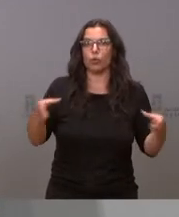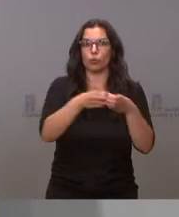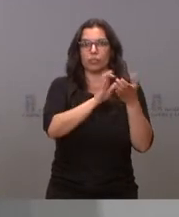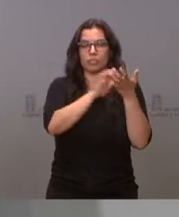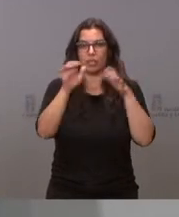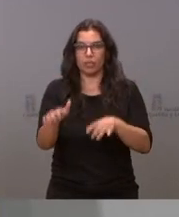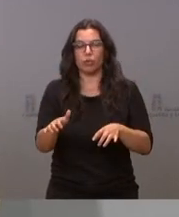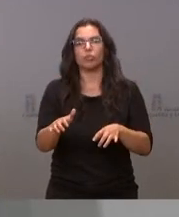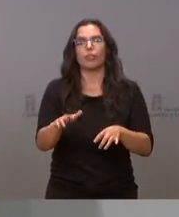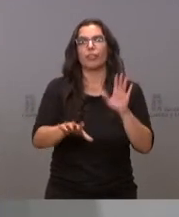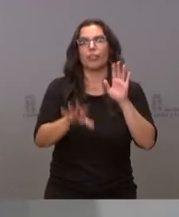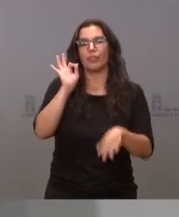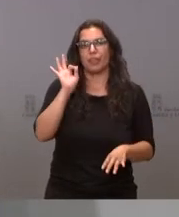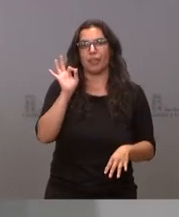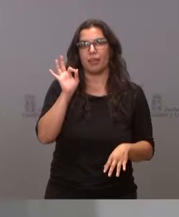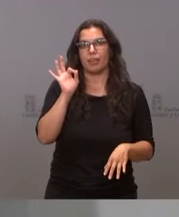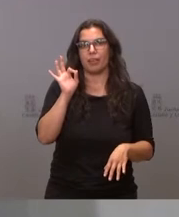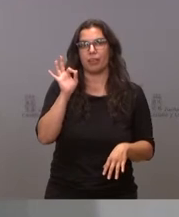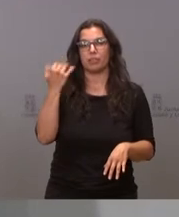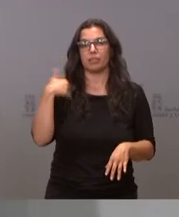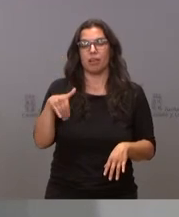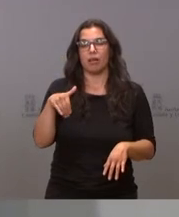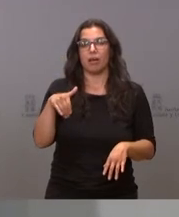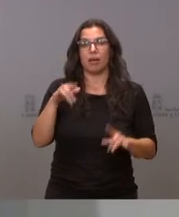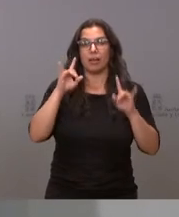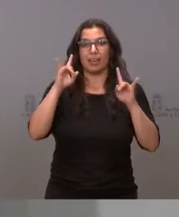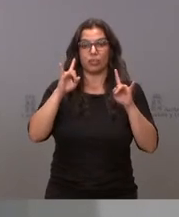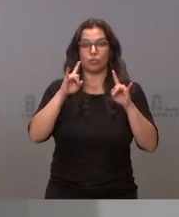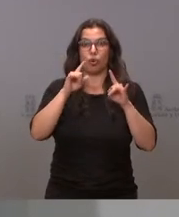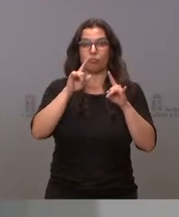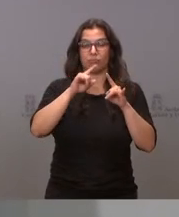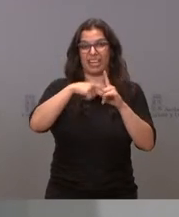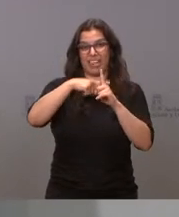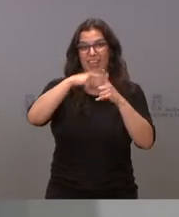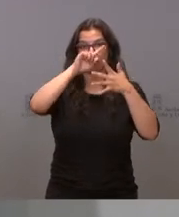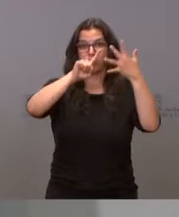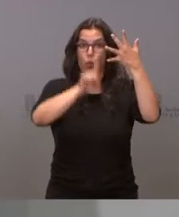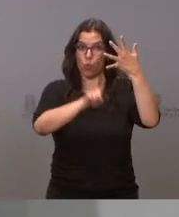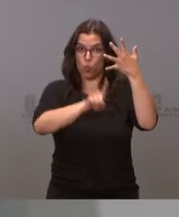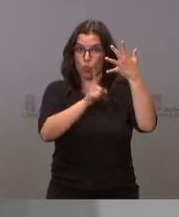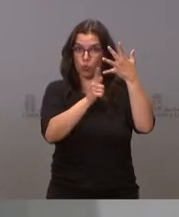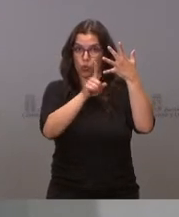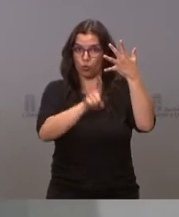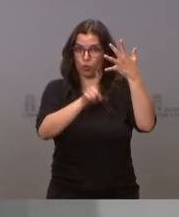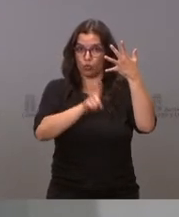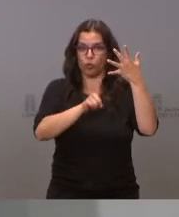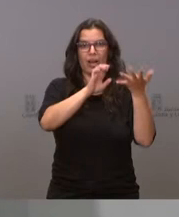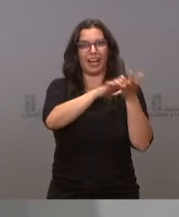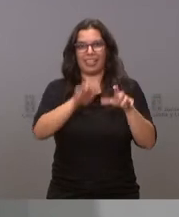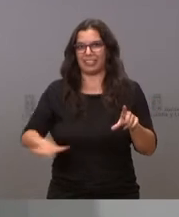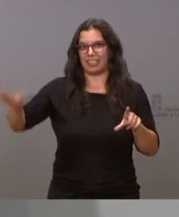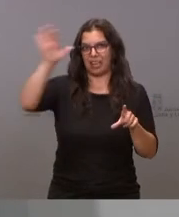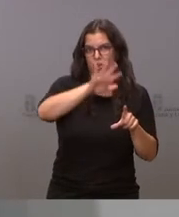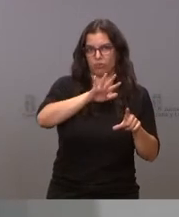Castilla y León ha decidido pasar a nivel 1 de alerta sanitaria a el conjunto de la comunidad.